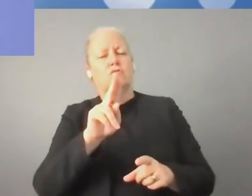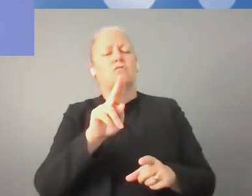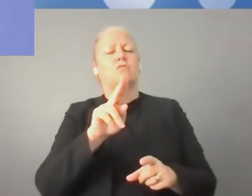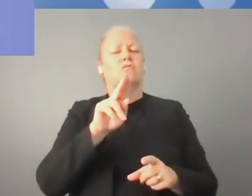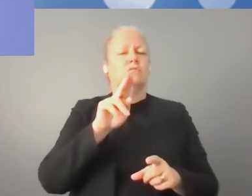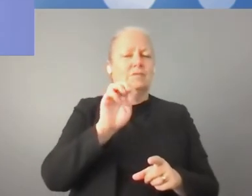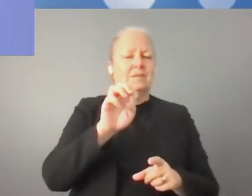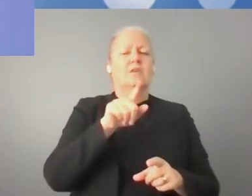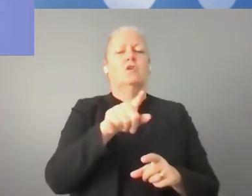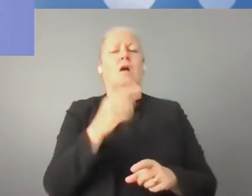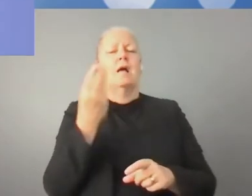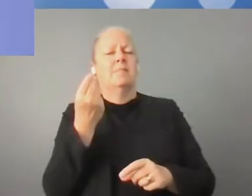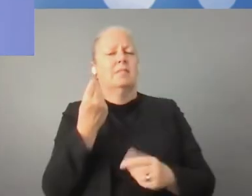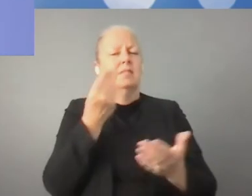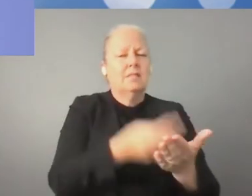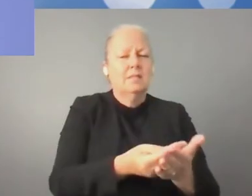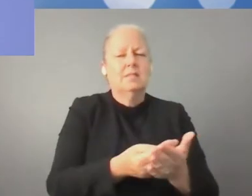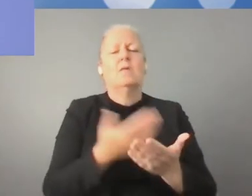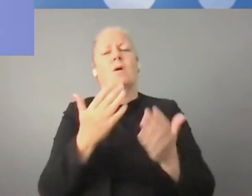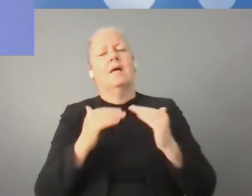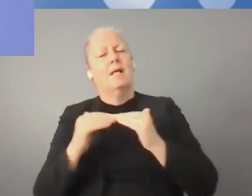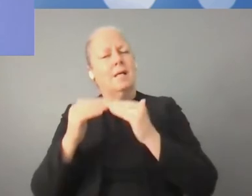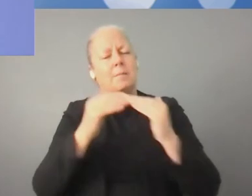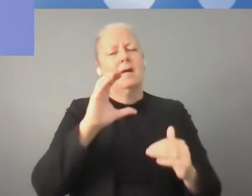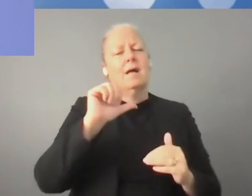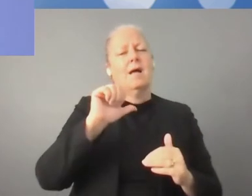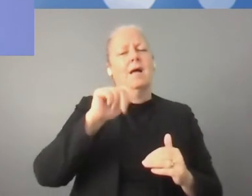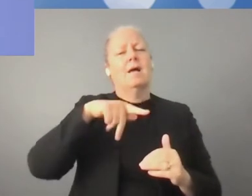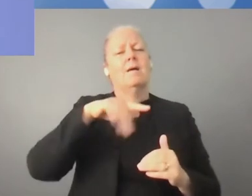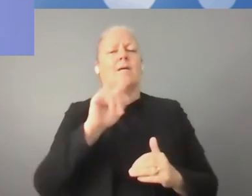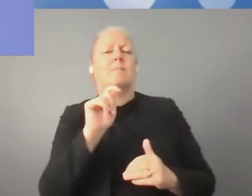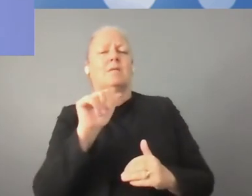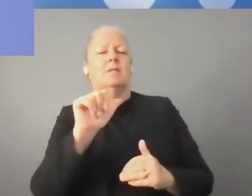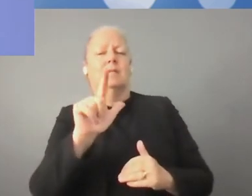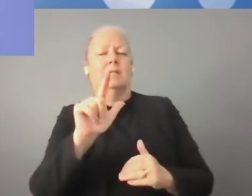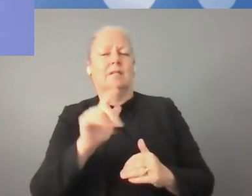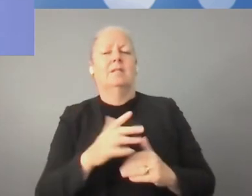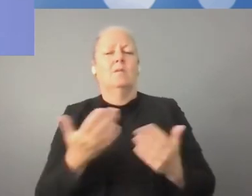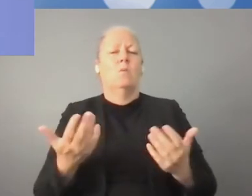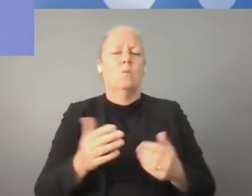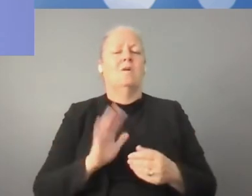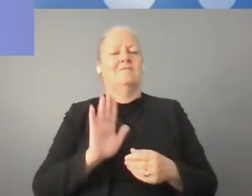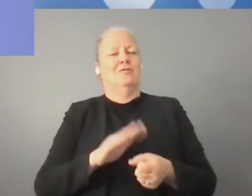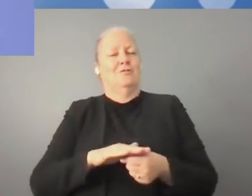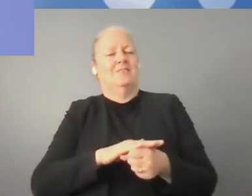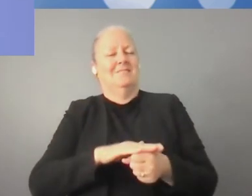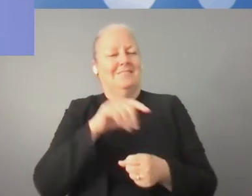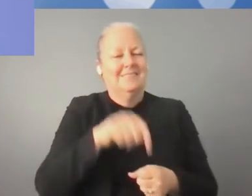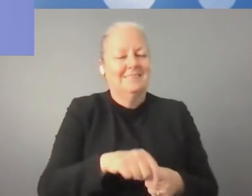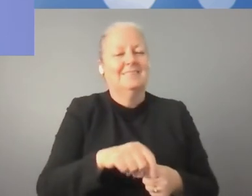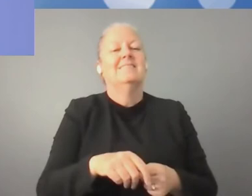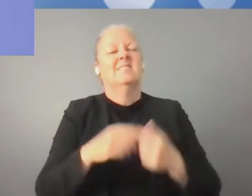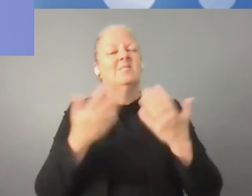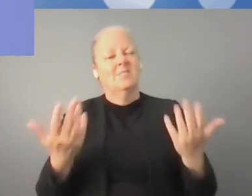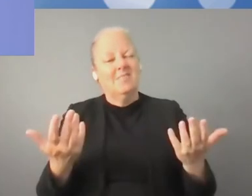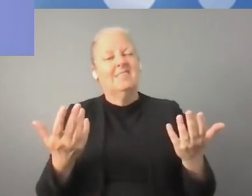capital, equitable capital. Así que tanto inversores domésticos son los